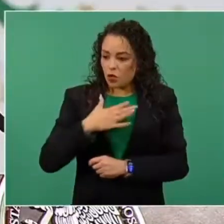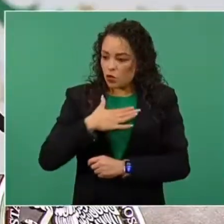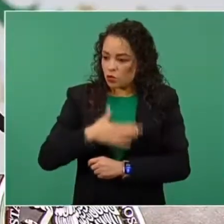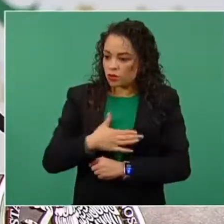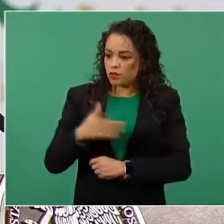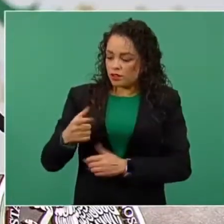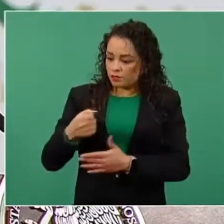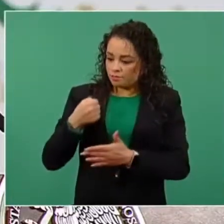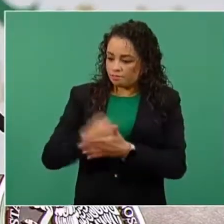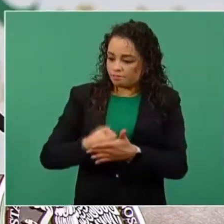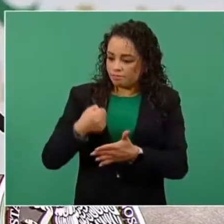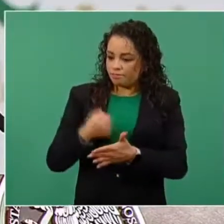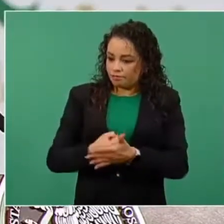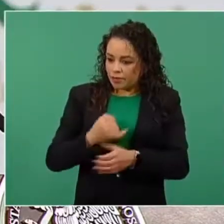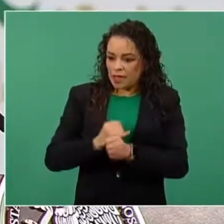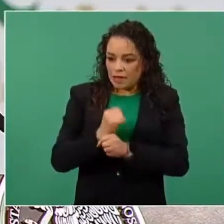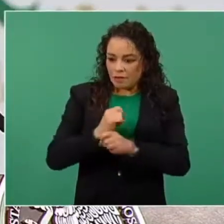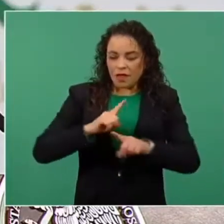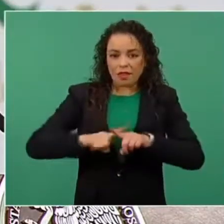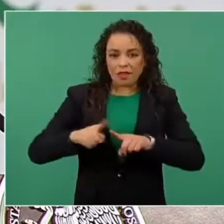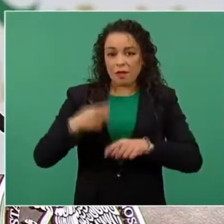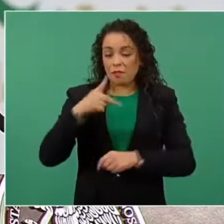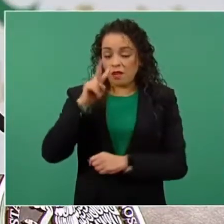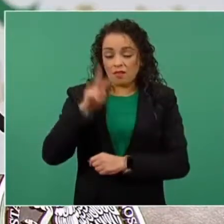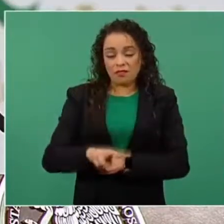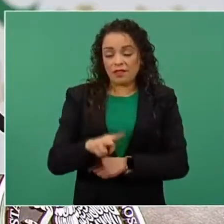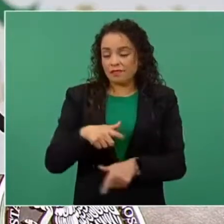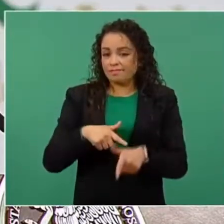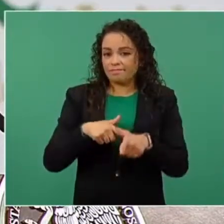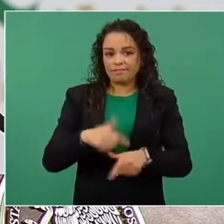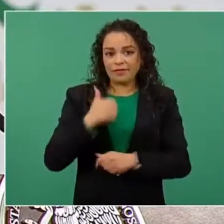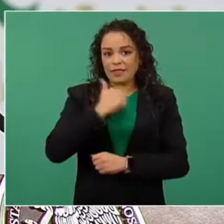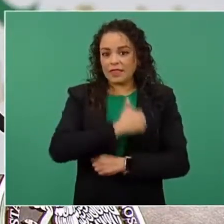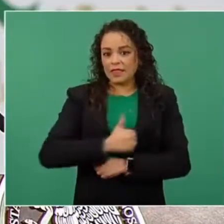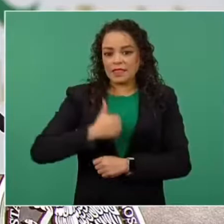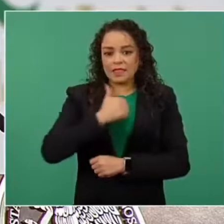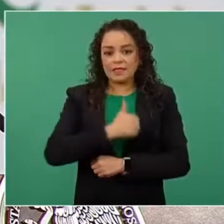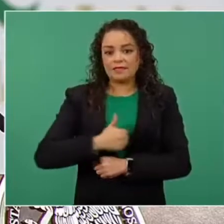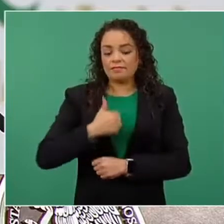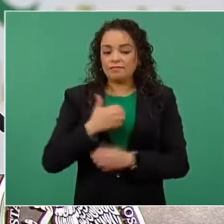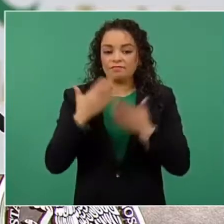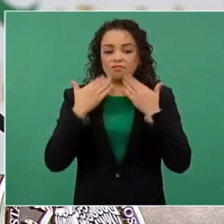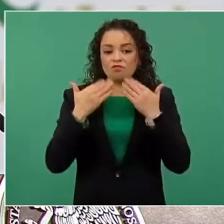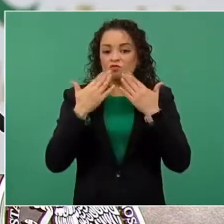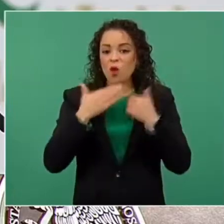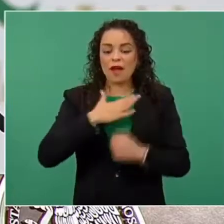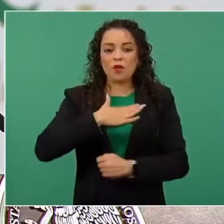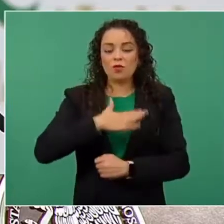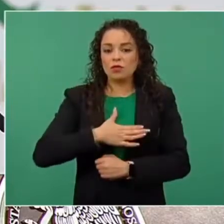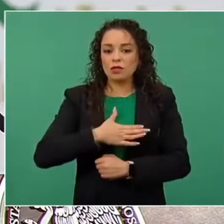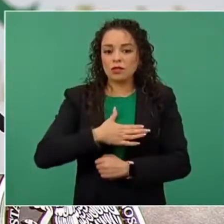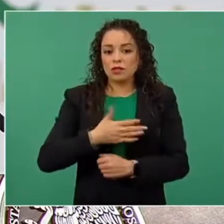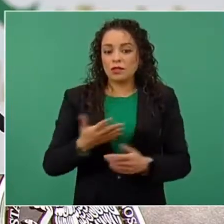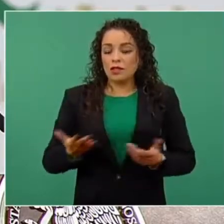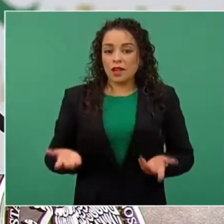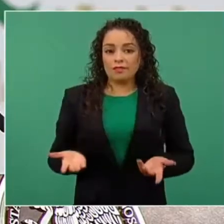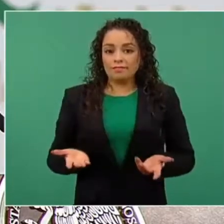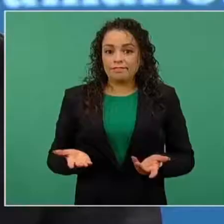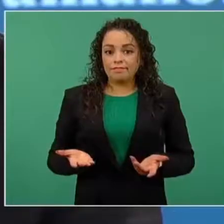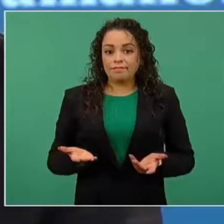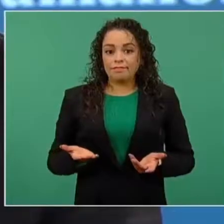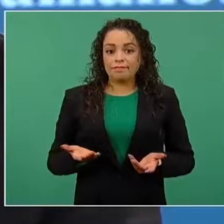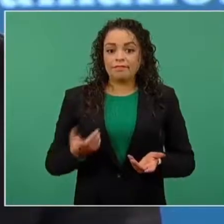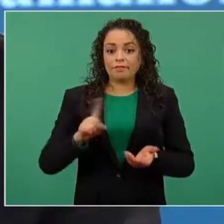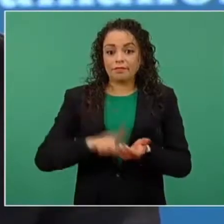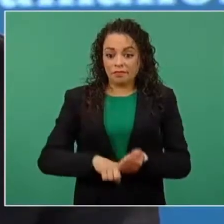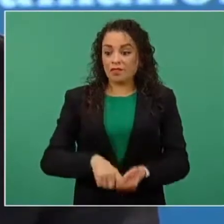la impunidad sigue siendo muy grande y esta impunidad es un caldo de cultivo que alienta no solamente la comisión